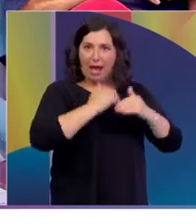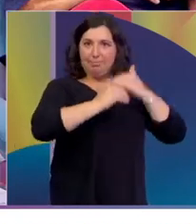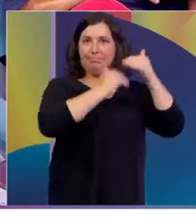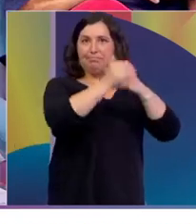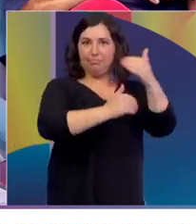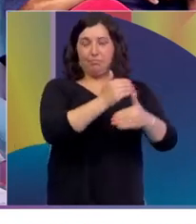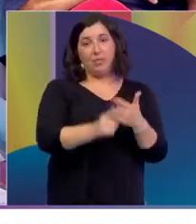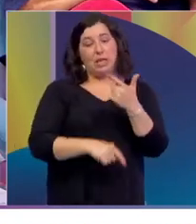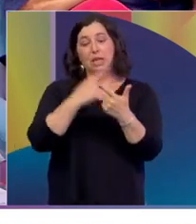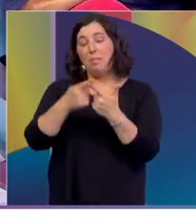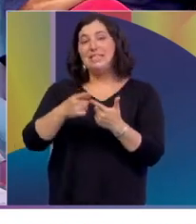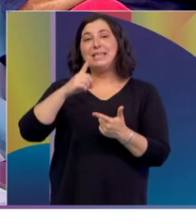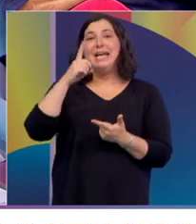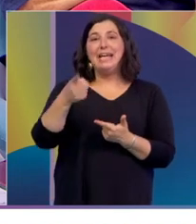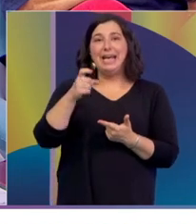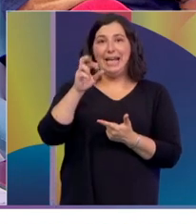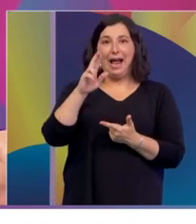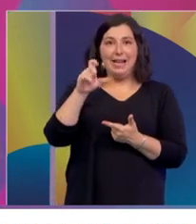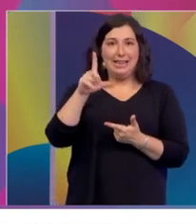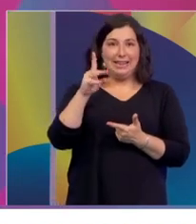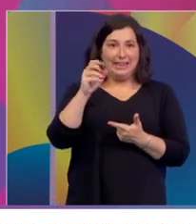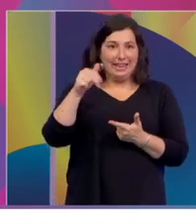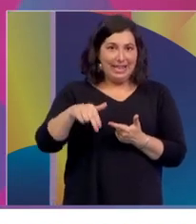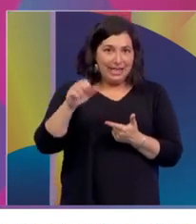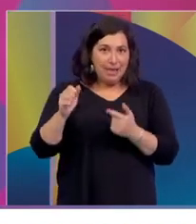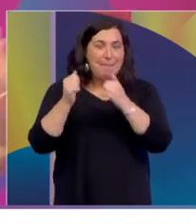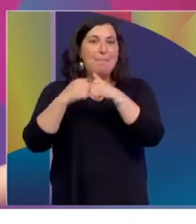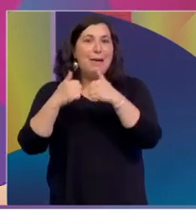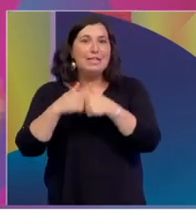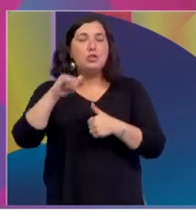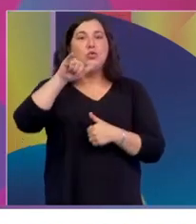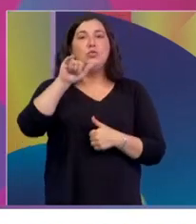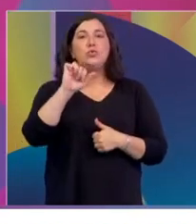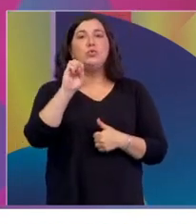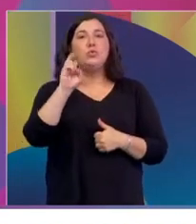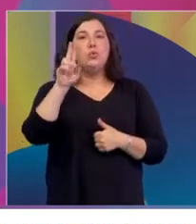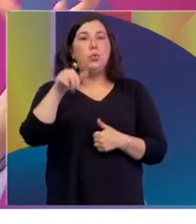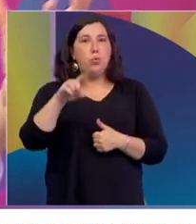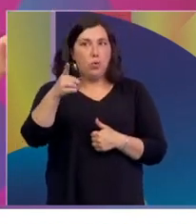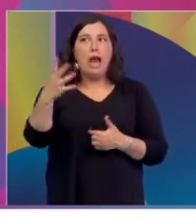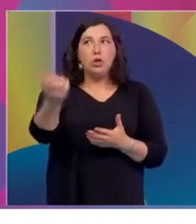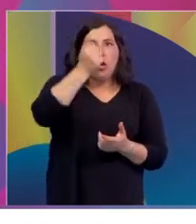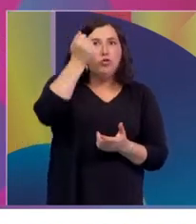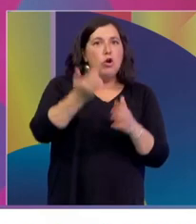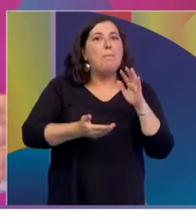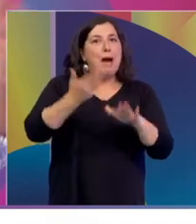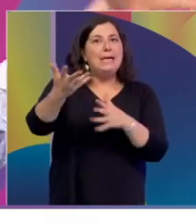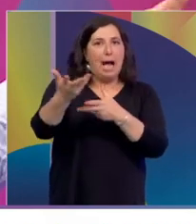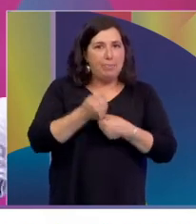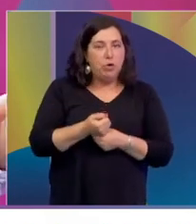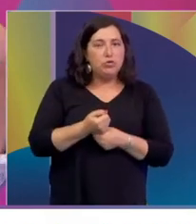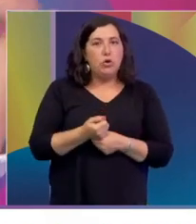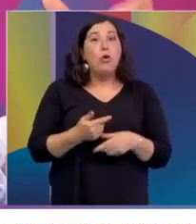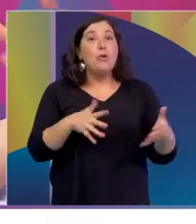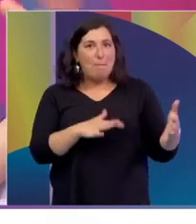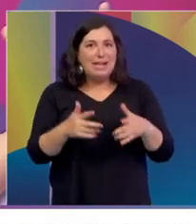Ceralín González, que es de Jung, bueno, ha conseguido algunos otros apoyos. Nos pasó este año de eso, como vos decías, Coco, que en el post